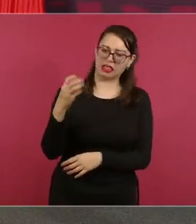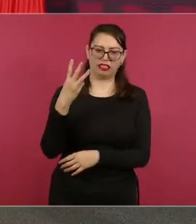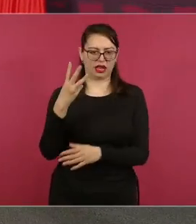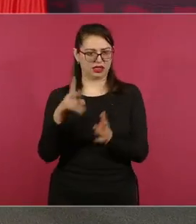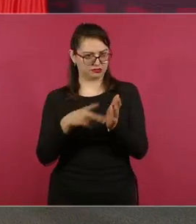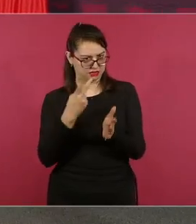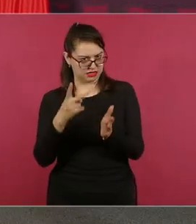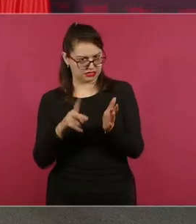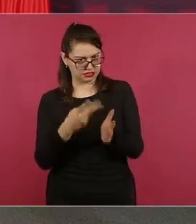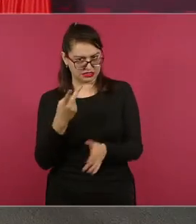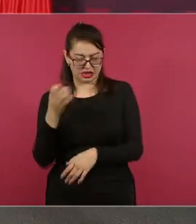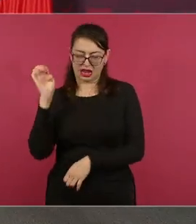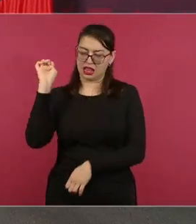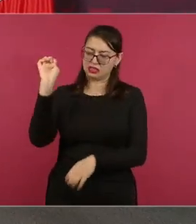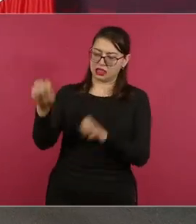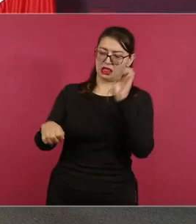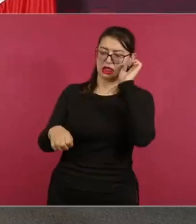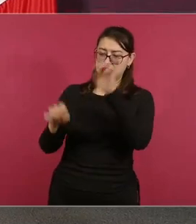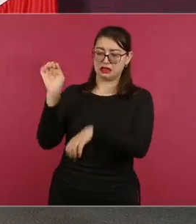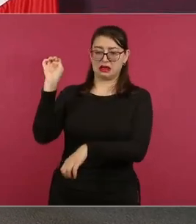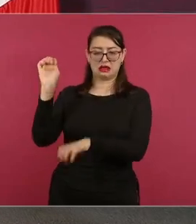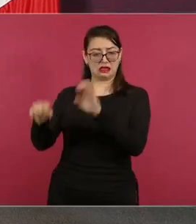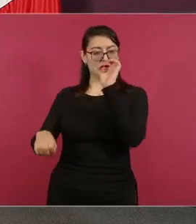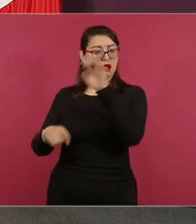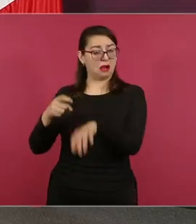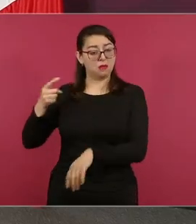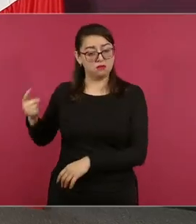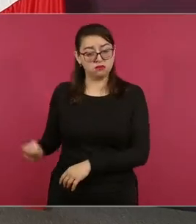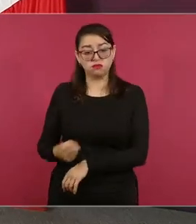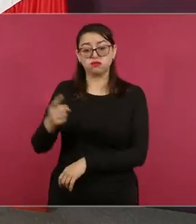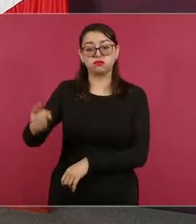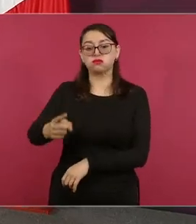Hay un despertar de conciencia.